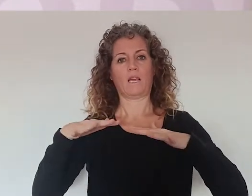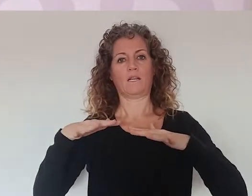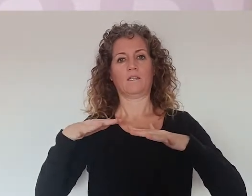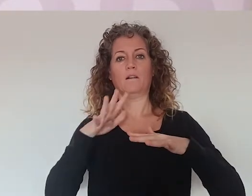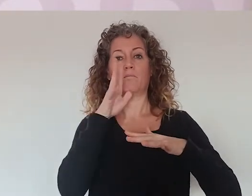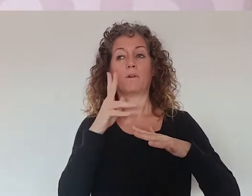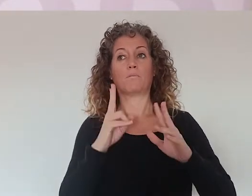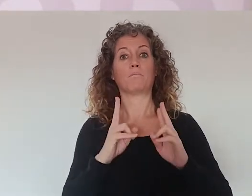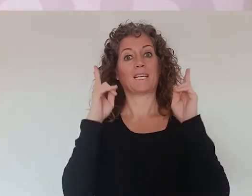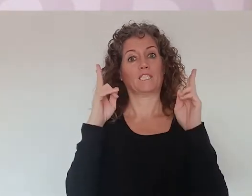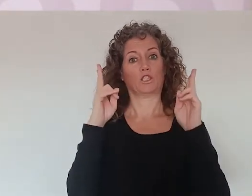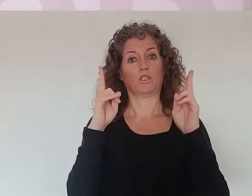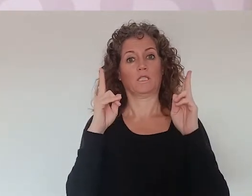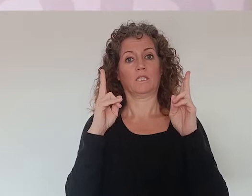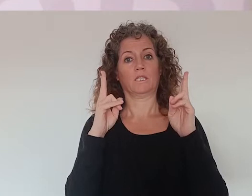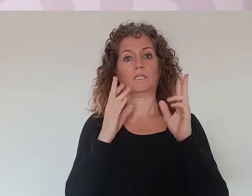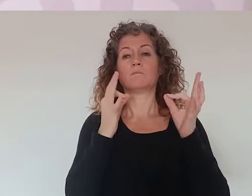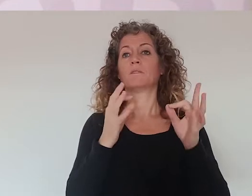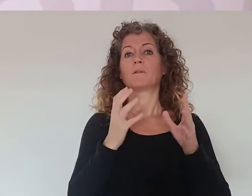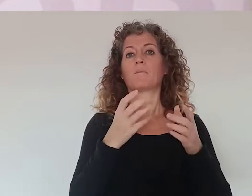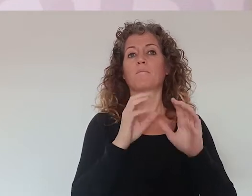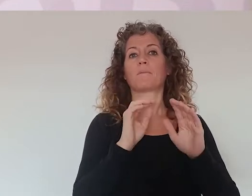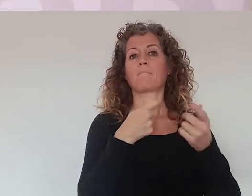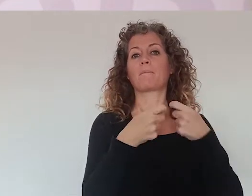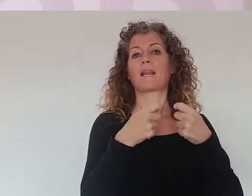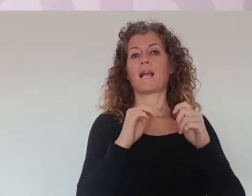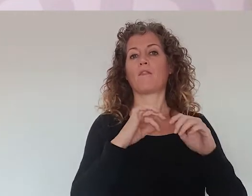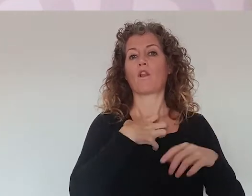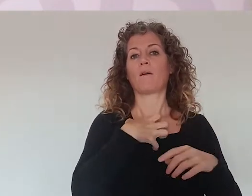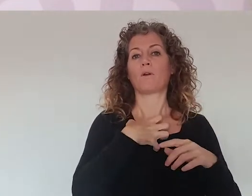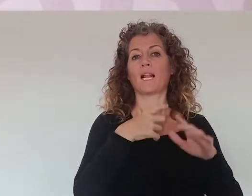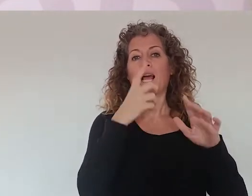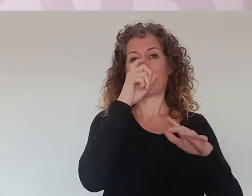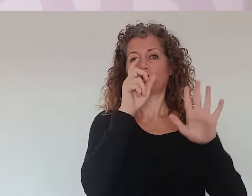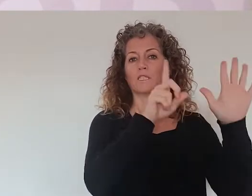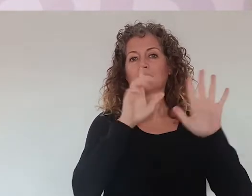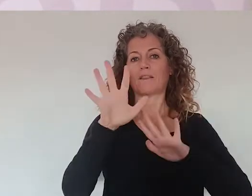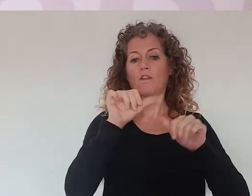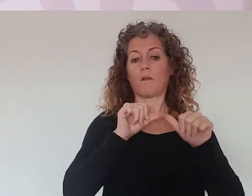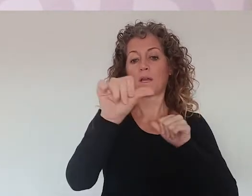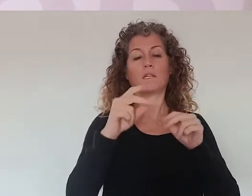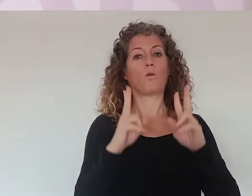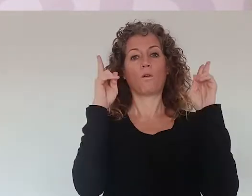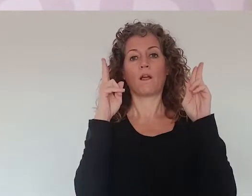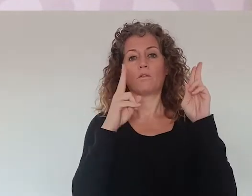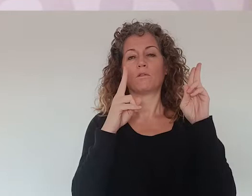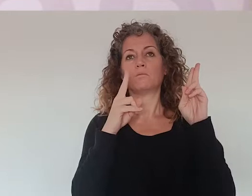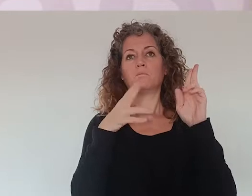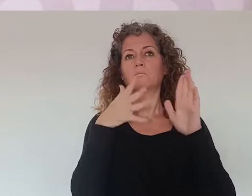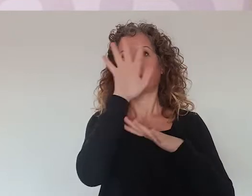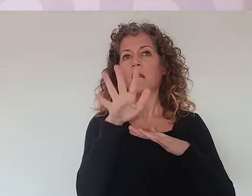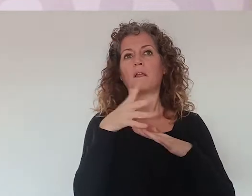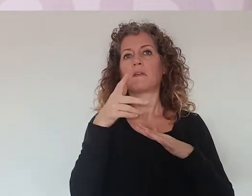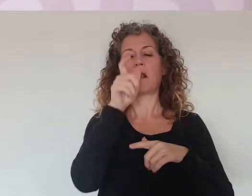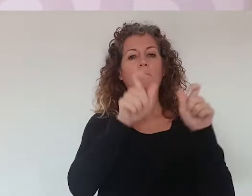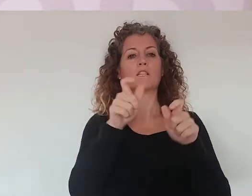laboral marcada por las pensiones. El mercado laboral nos jubilaba a partir de los 65 años y pareciera que a partir de los